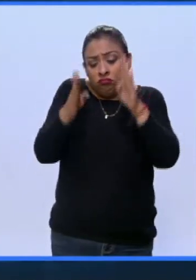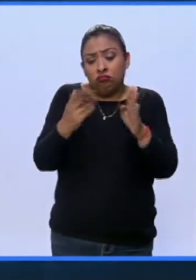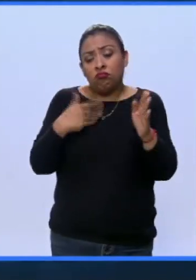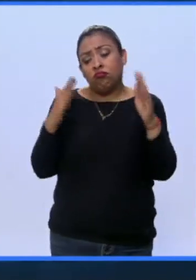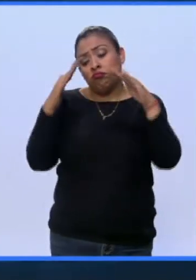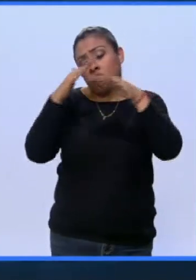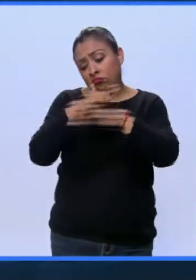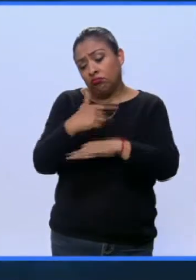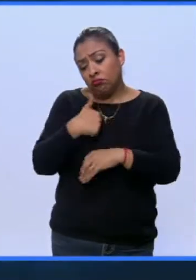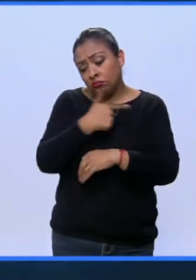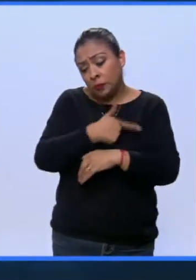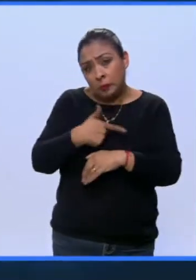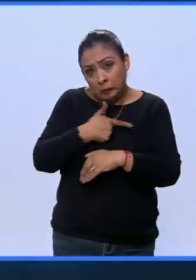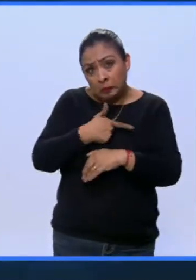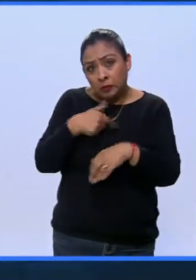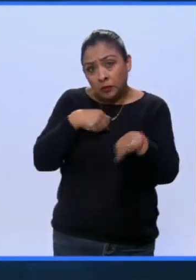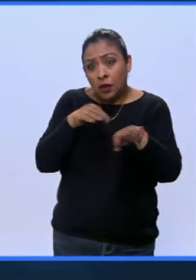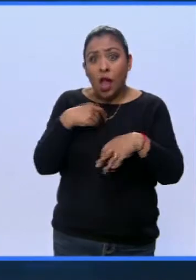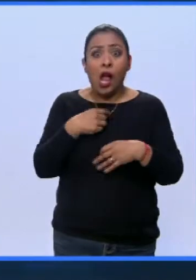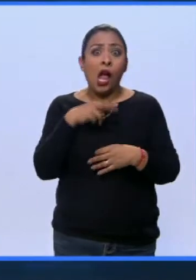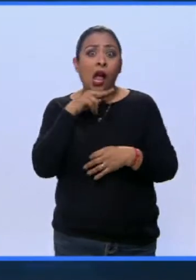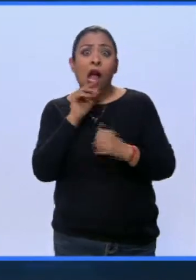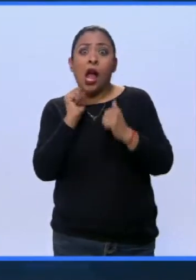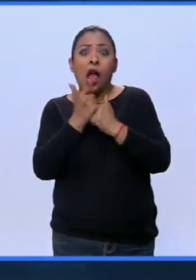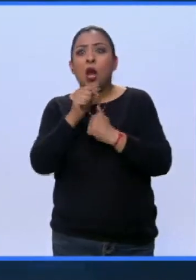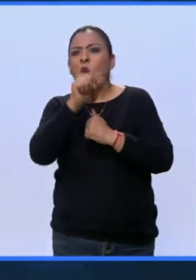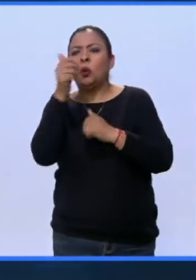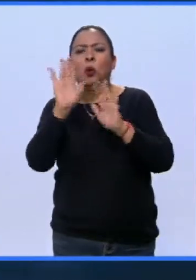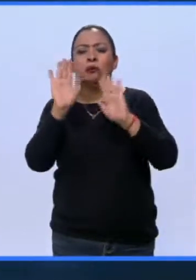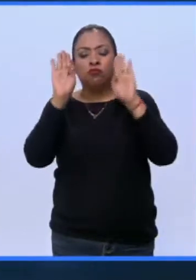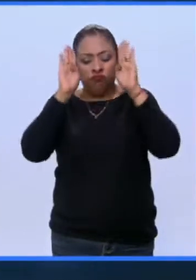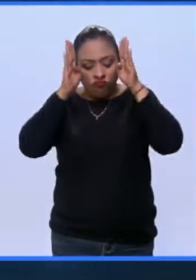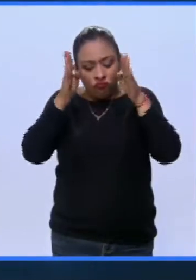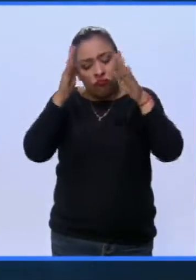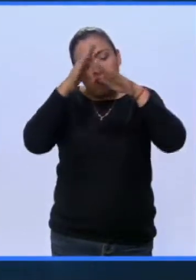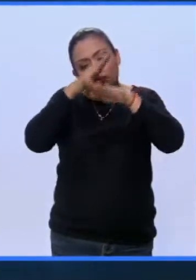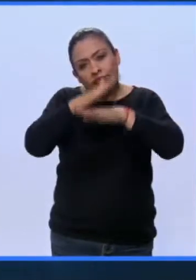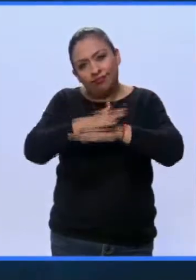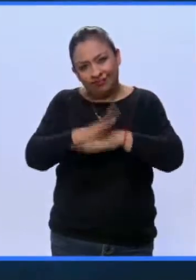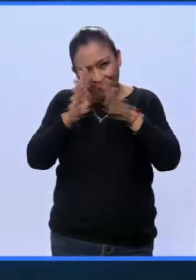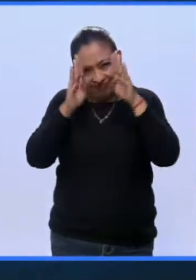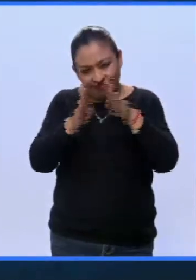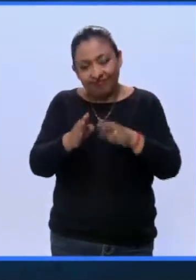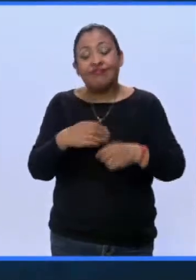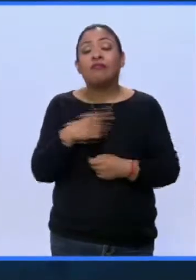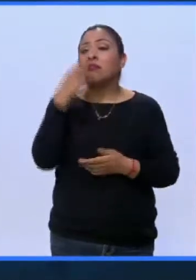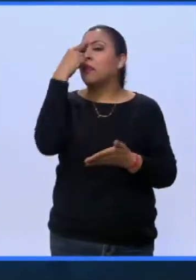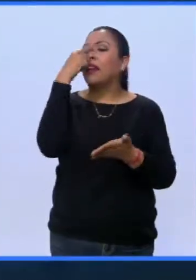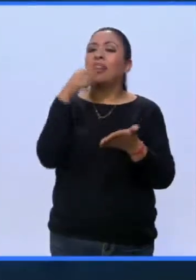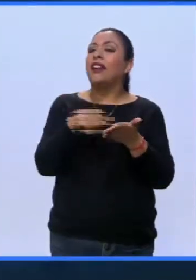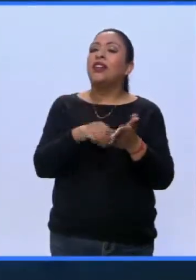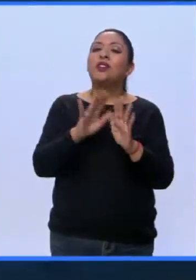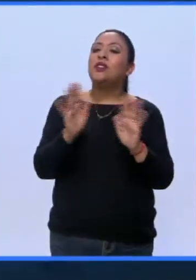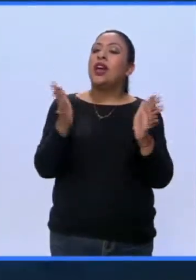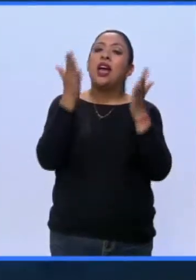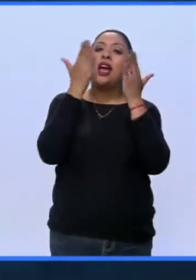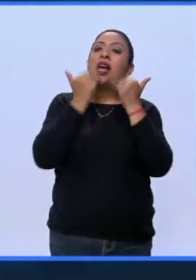y no preocuparme por otra cosa. Creo que ya no hay